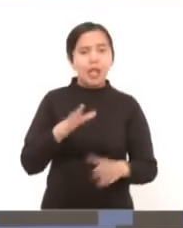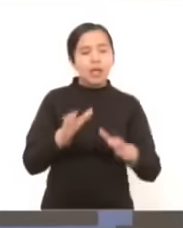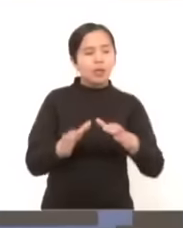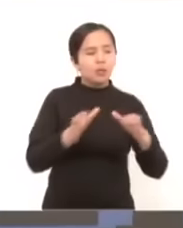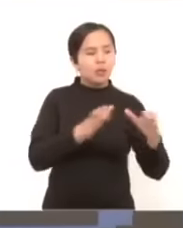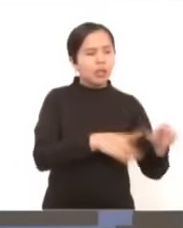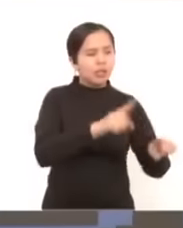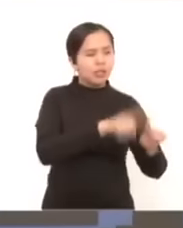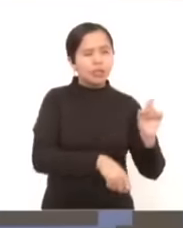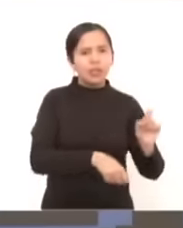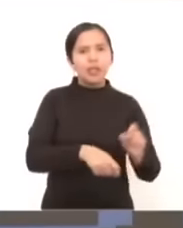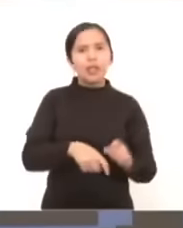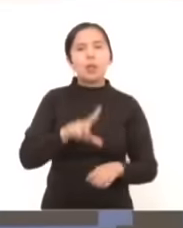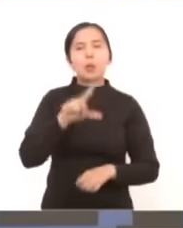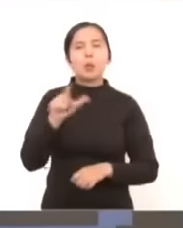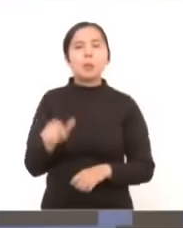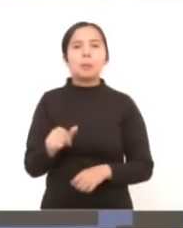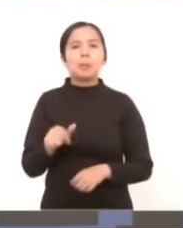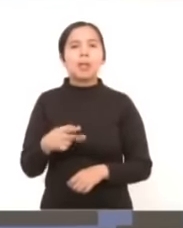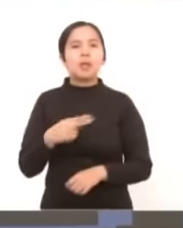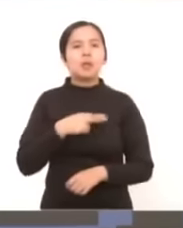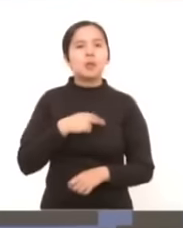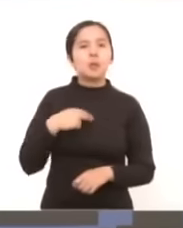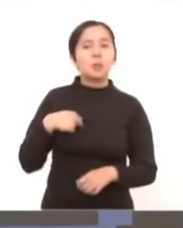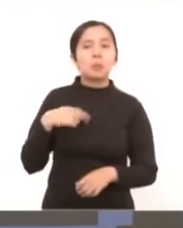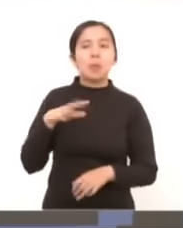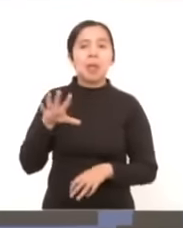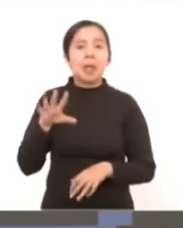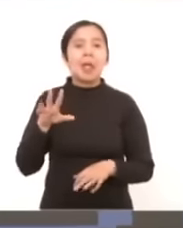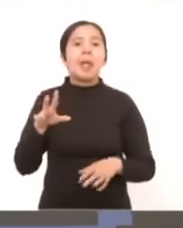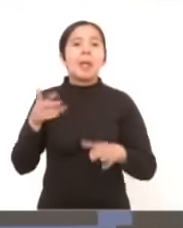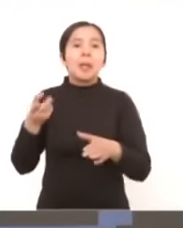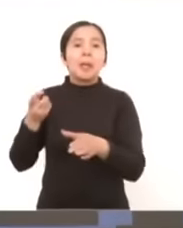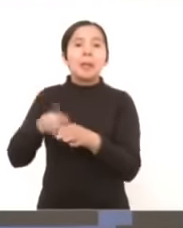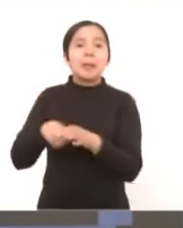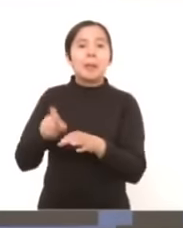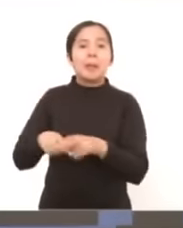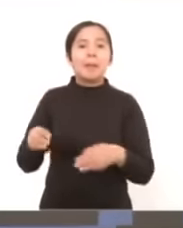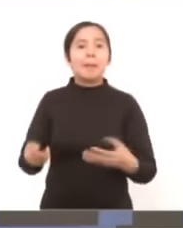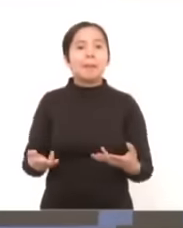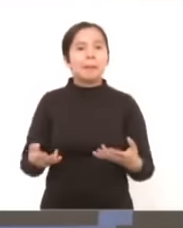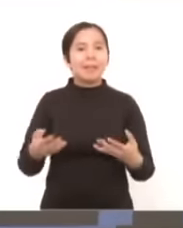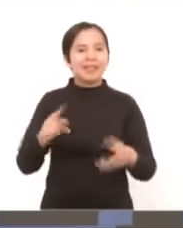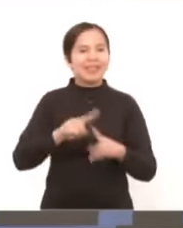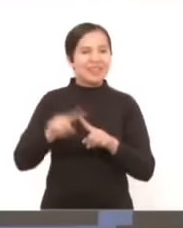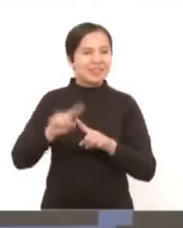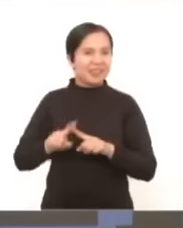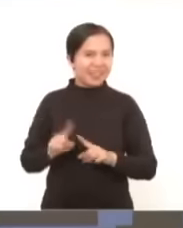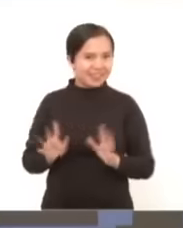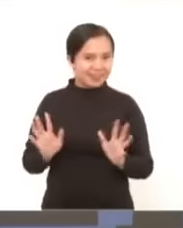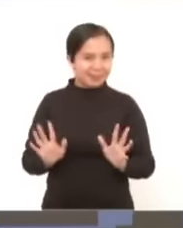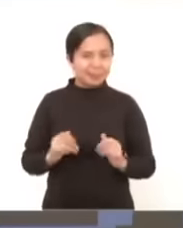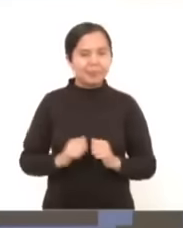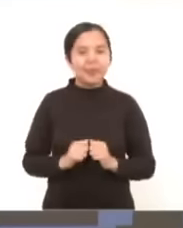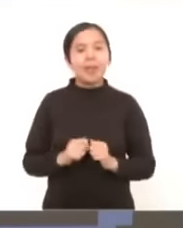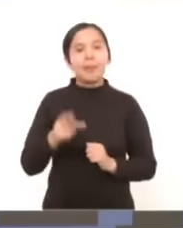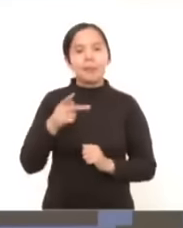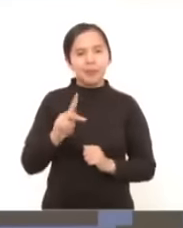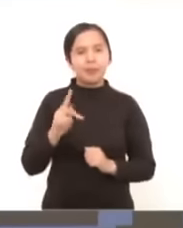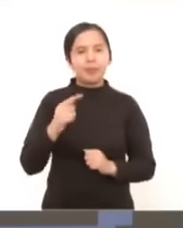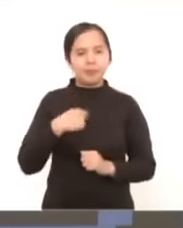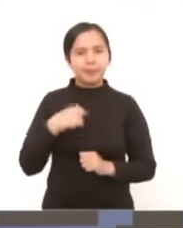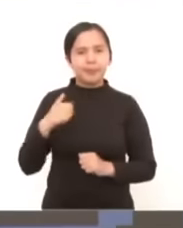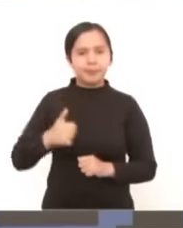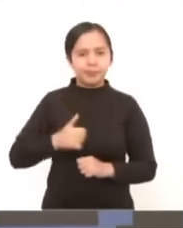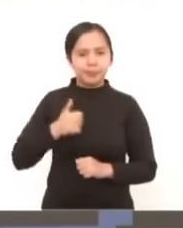un lado e irse apoderando de todo el mercado eléctrico bueno yo nada más quiero decir aquí a propósito de que